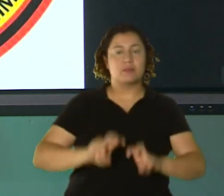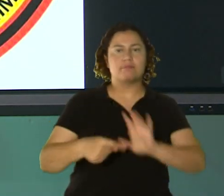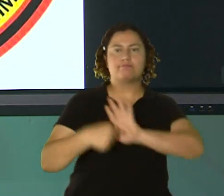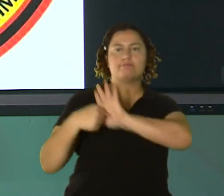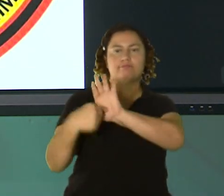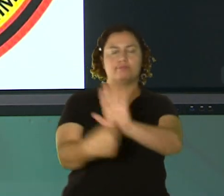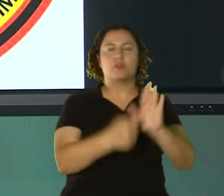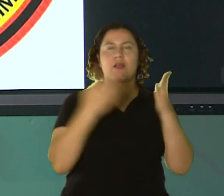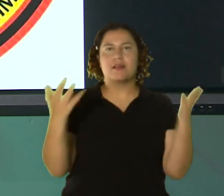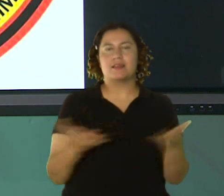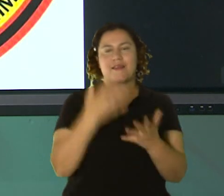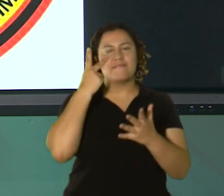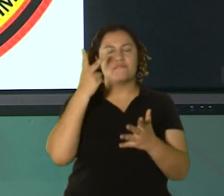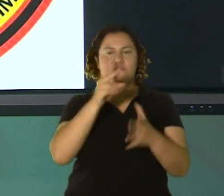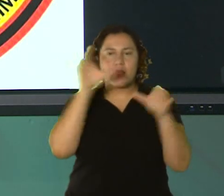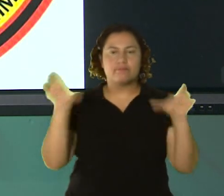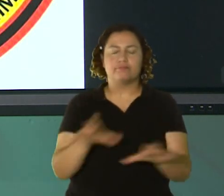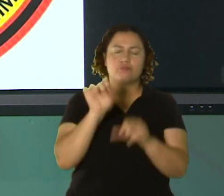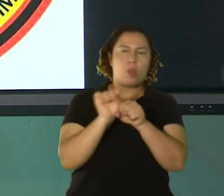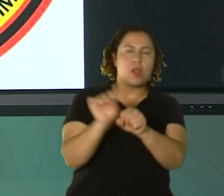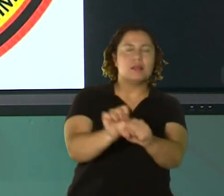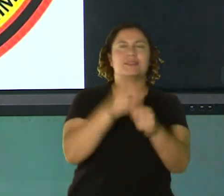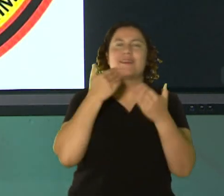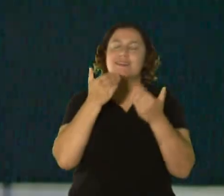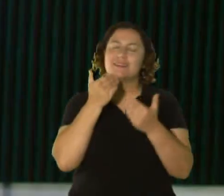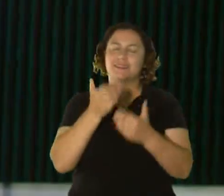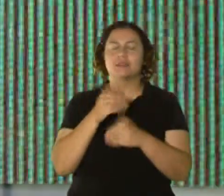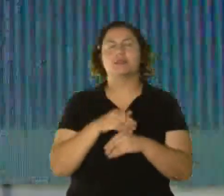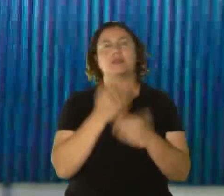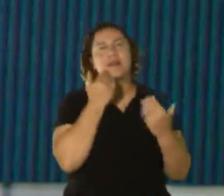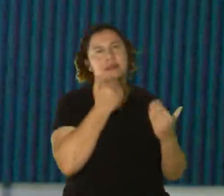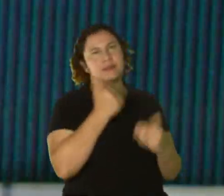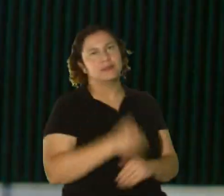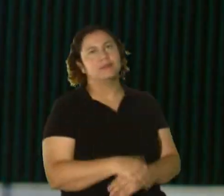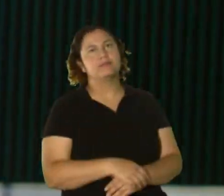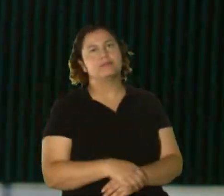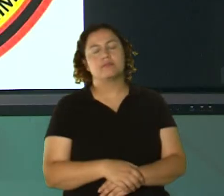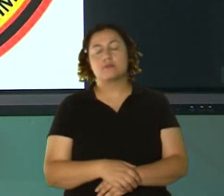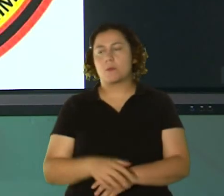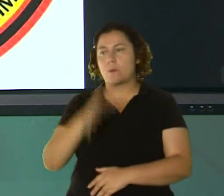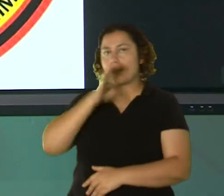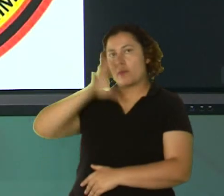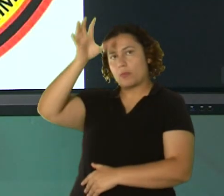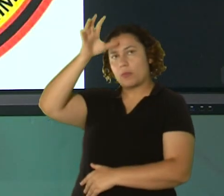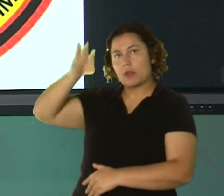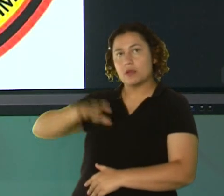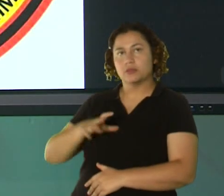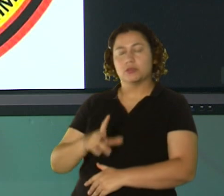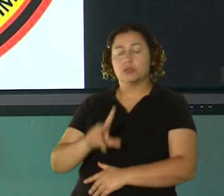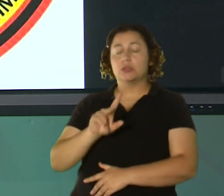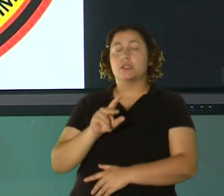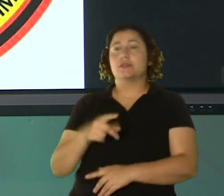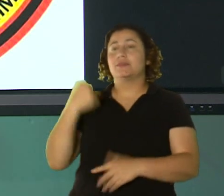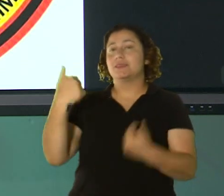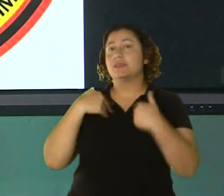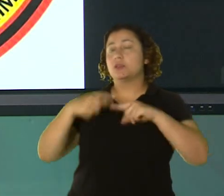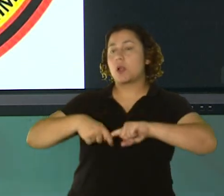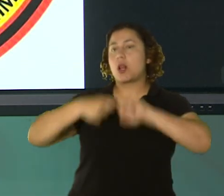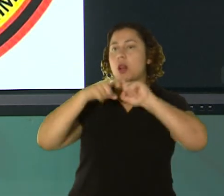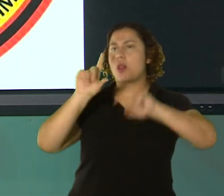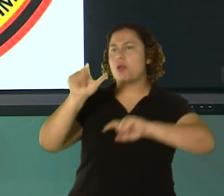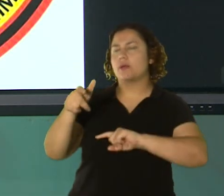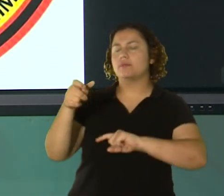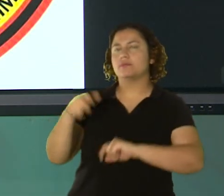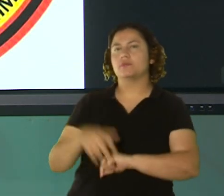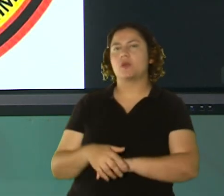para que vean el trabajo fuerte que realizan los agentes de esa área. Muchas gracias, teniente. Muchas gracias, Miguel. Estamos ahí, caballeros. Vamos a una pausa, luego de la misma,